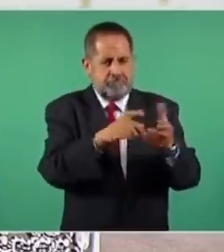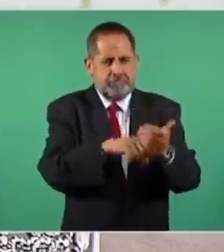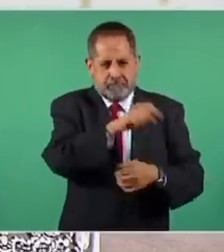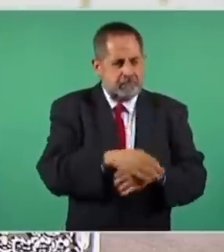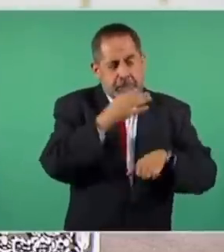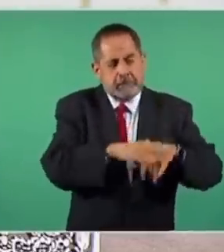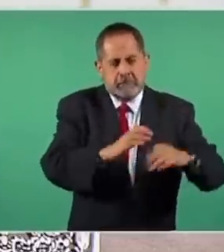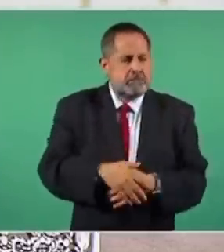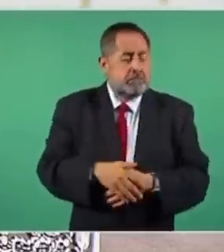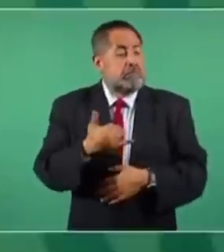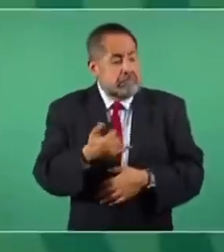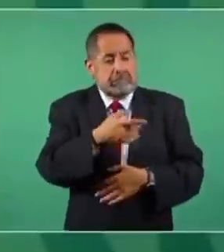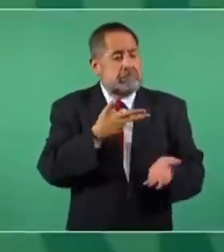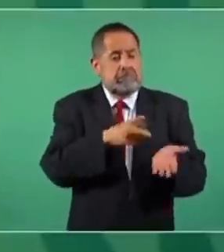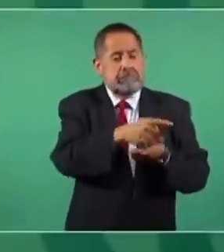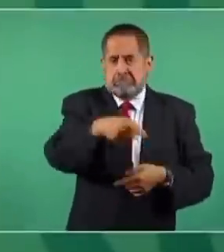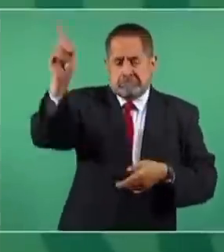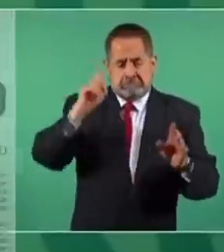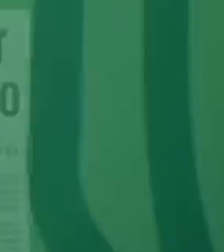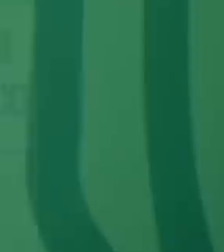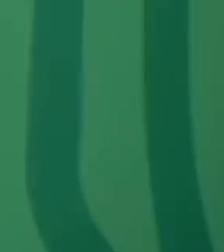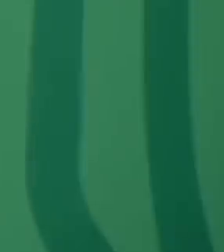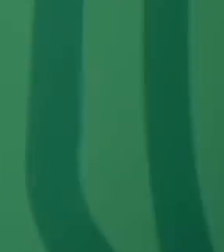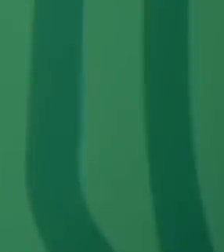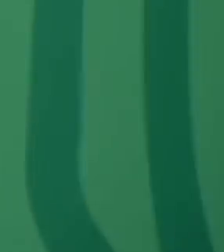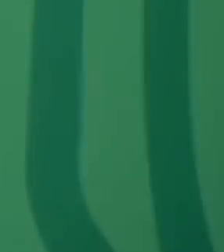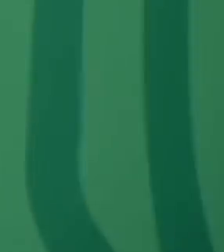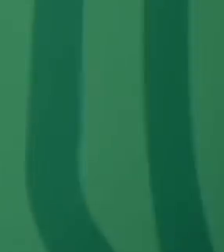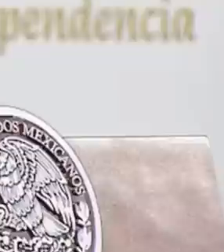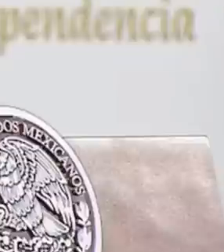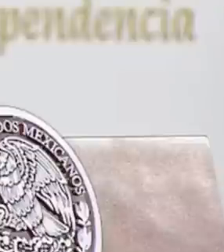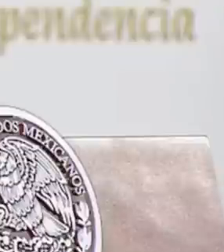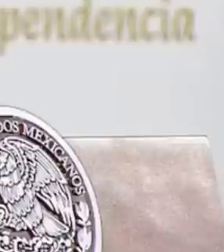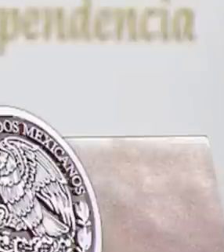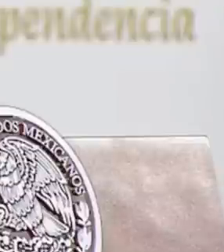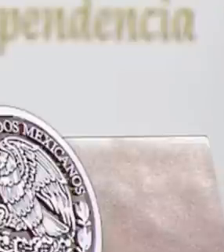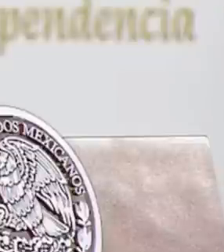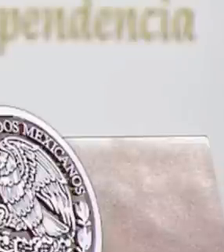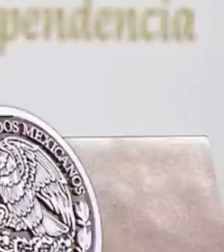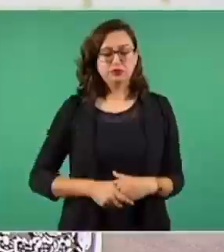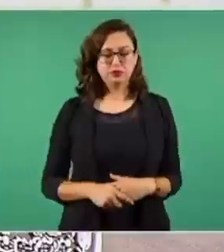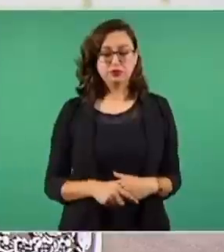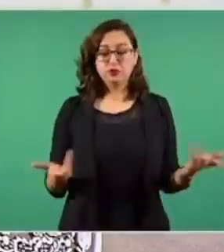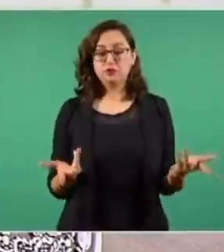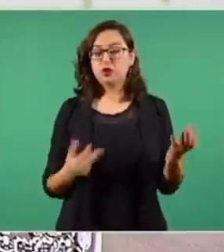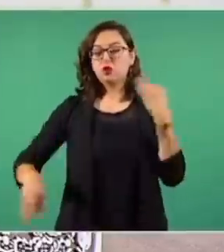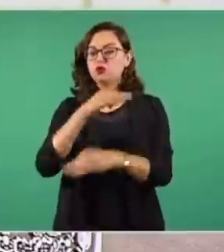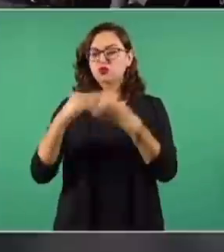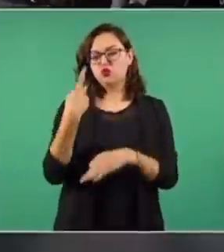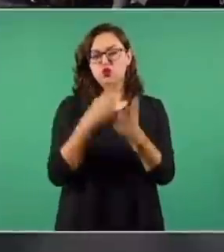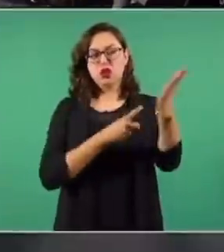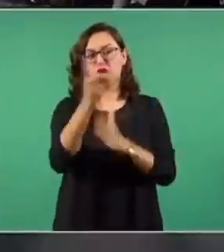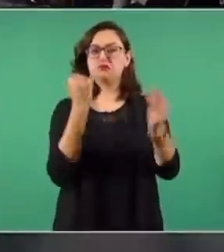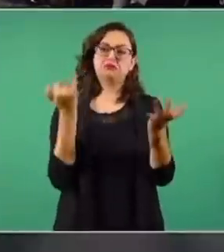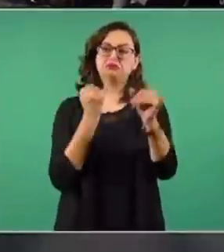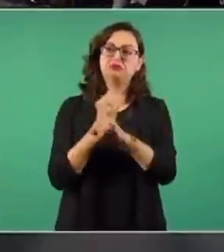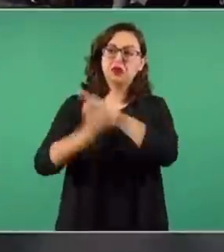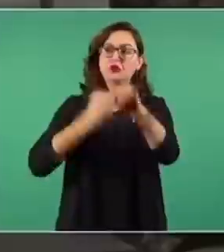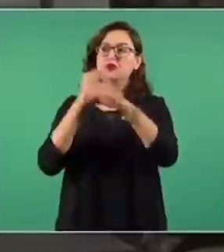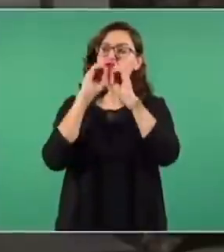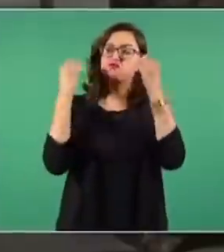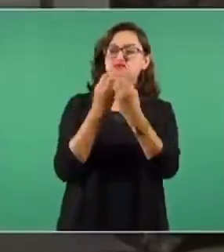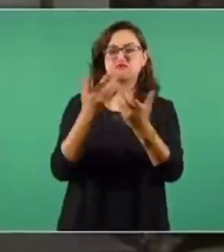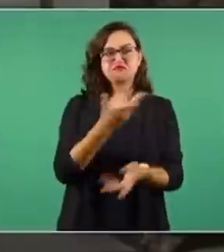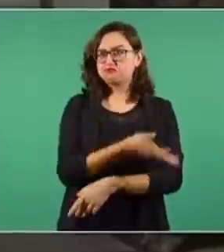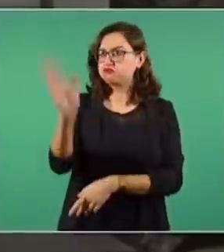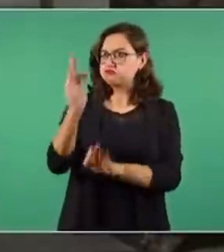Que anden con cuidado y tienen derecho de quejarse. Tienen derecho a asistir a cualquier organismo internacional. Si la OEA le hace algún llamado al gobierno